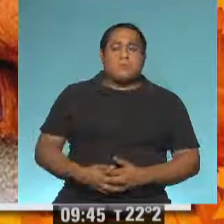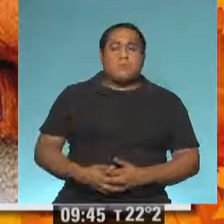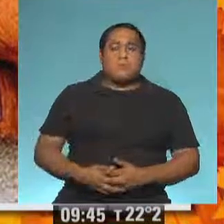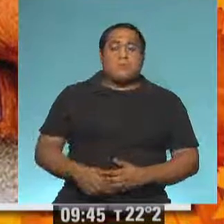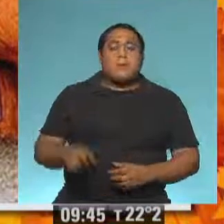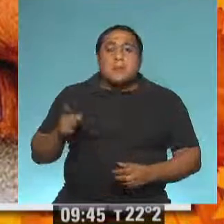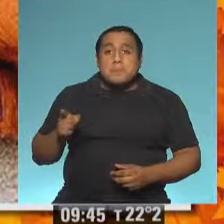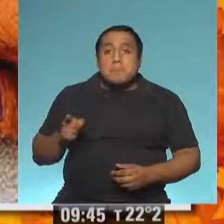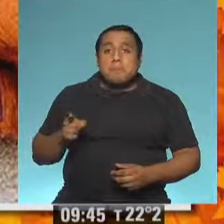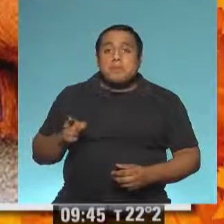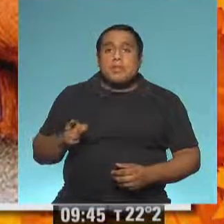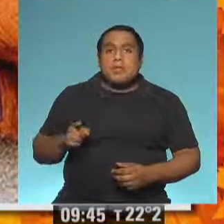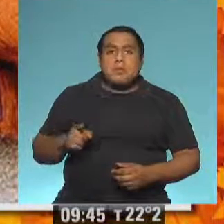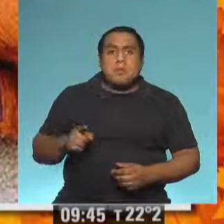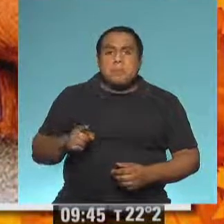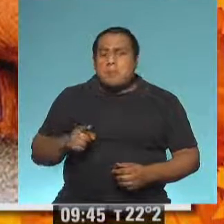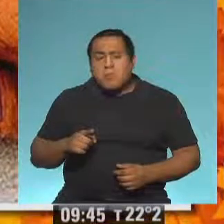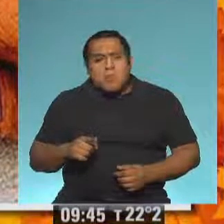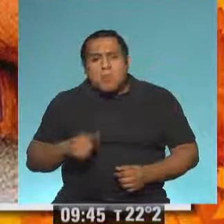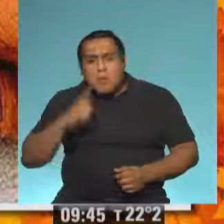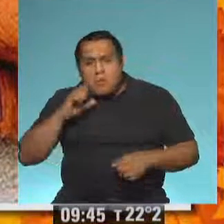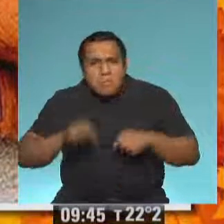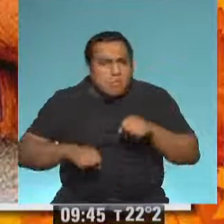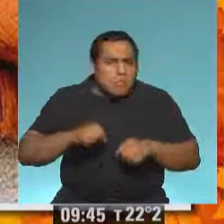Encontró uno en un pantano.